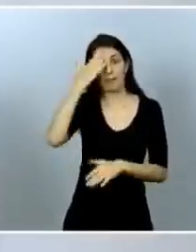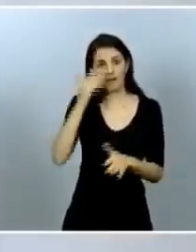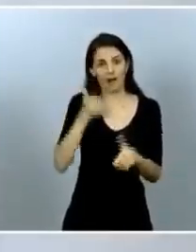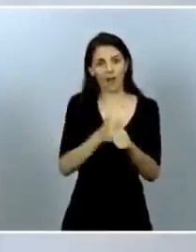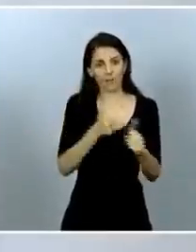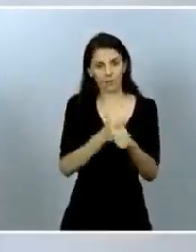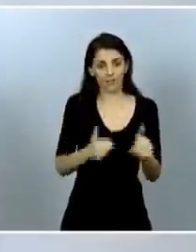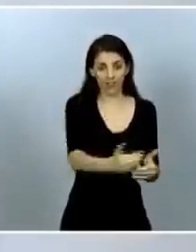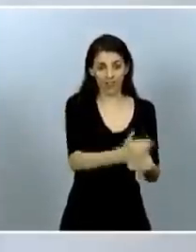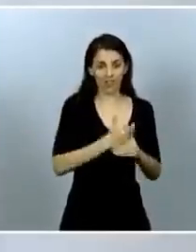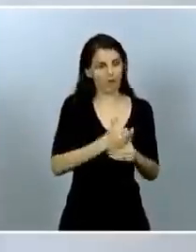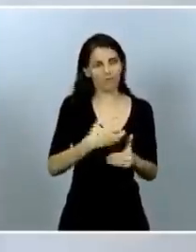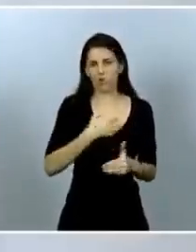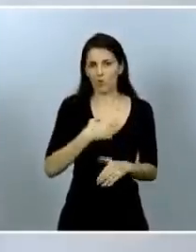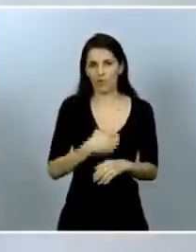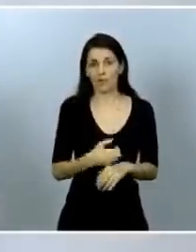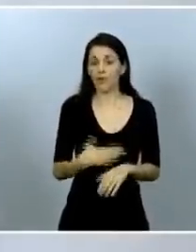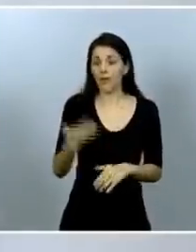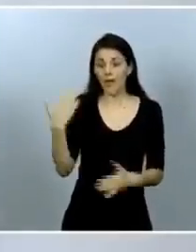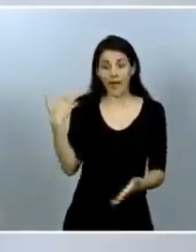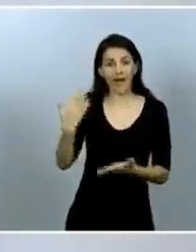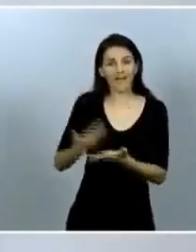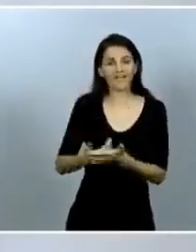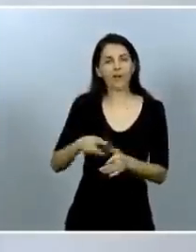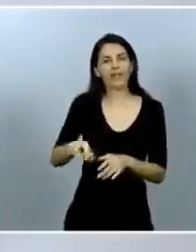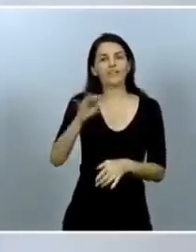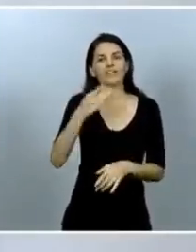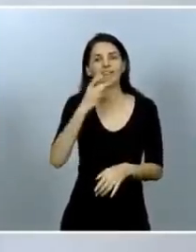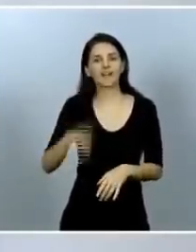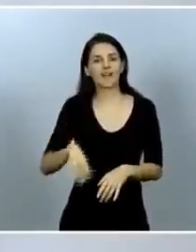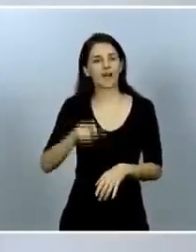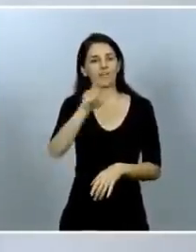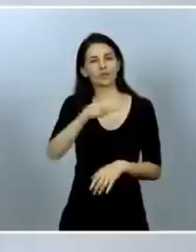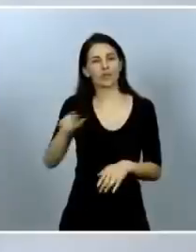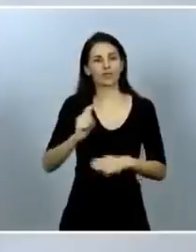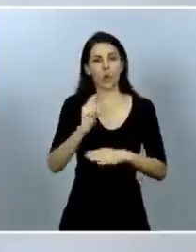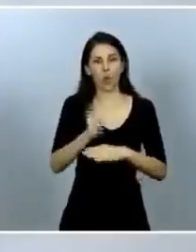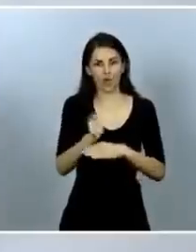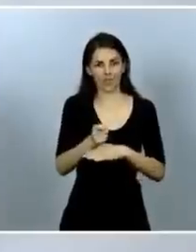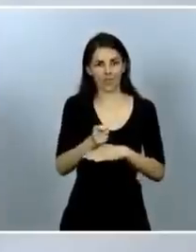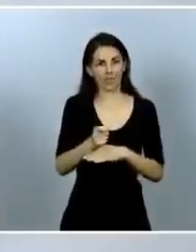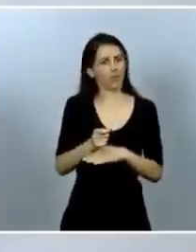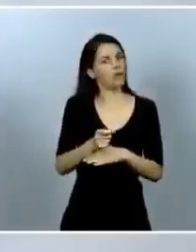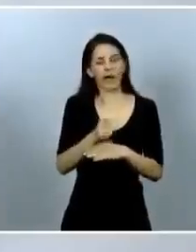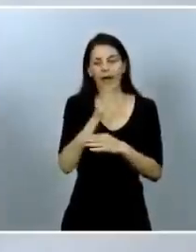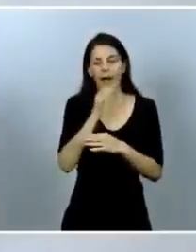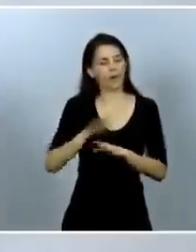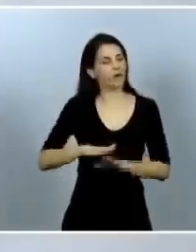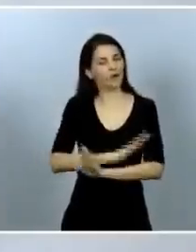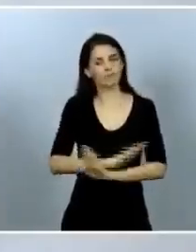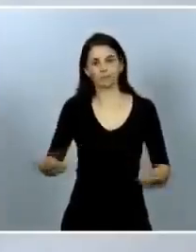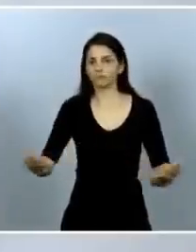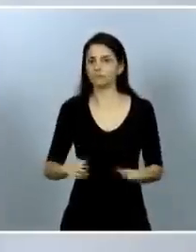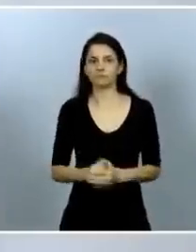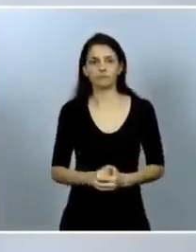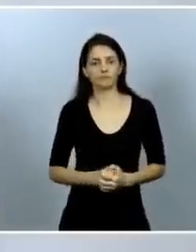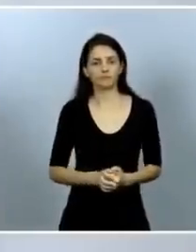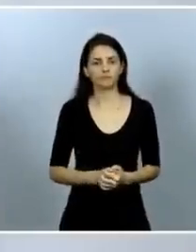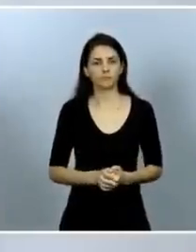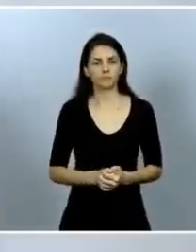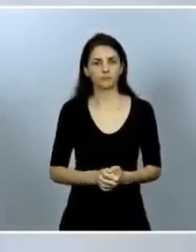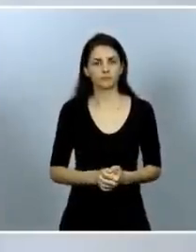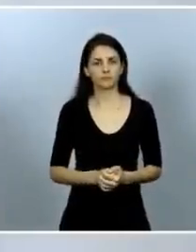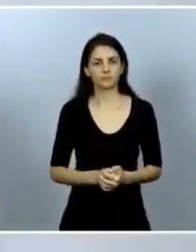discreción de los jueces. partir de ahora la posibilidad de que esa situación se produzca se elimina con esta ley. La ley